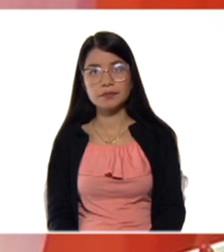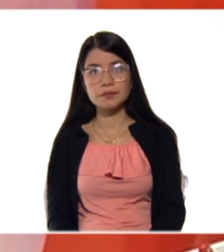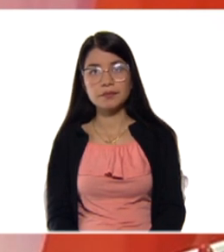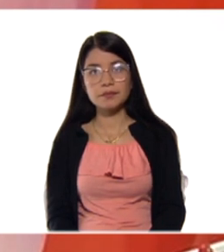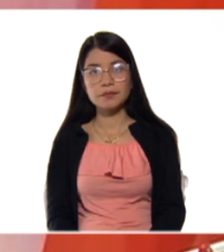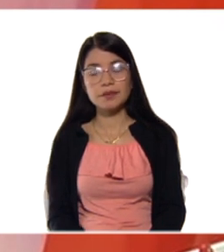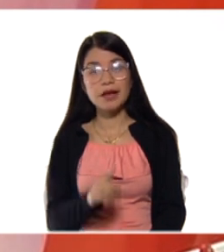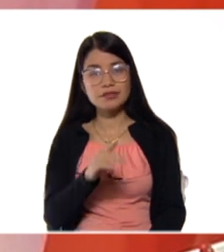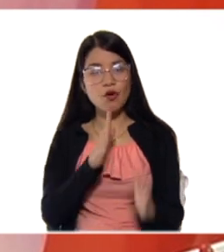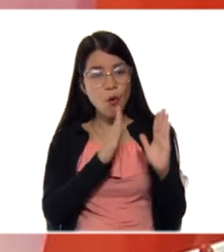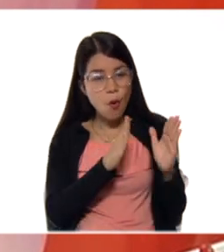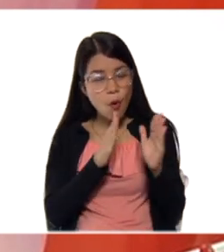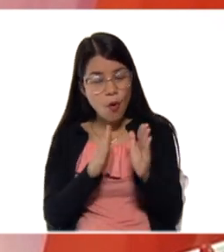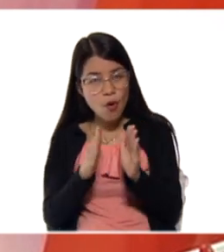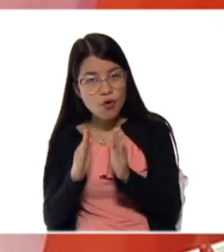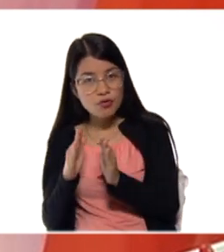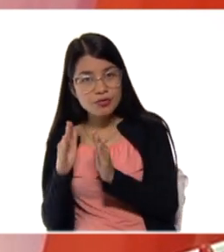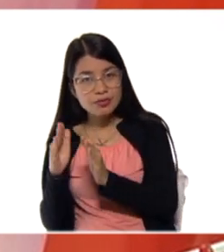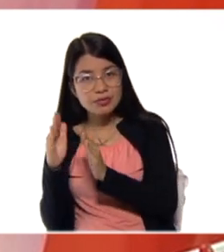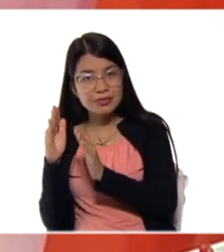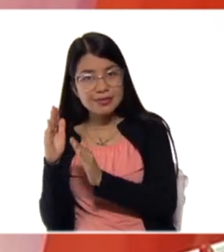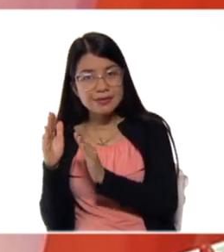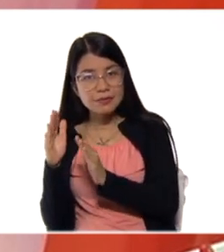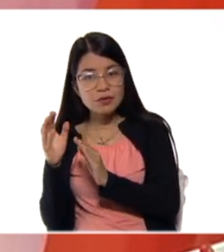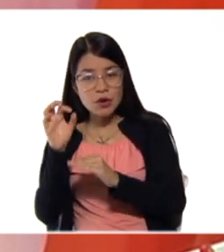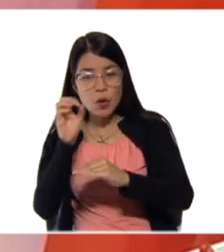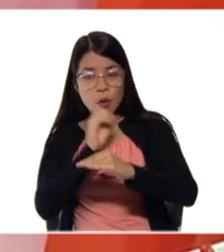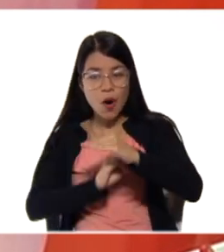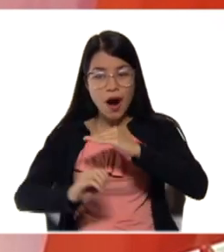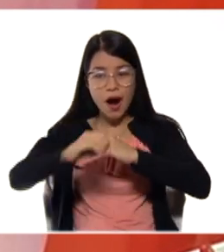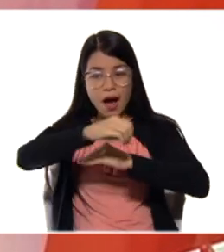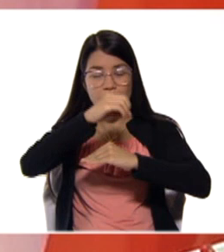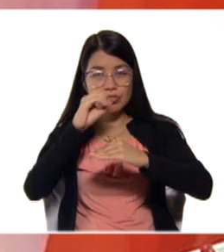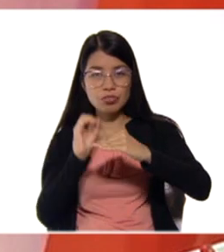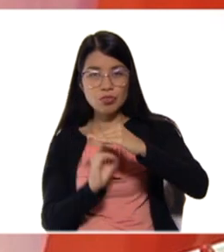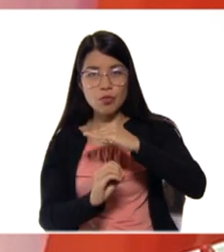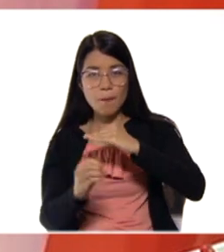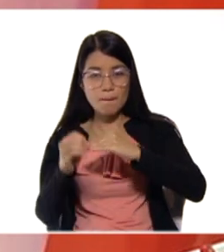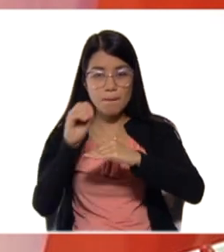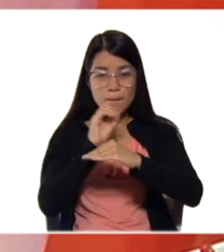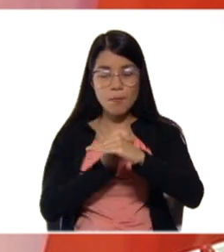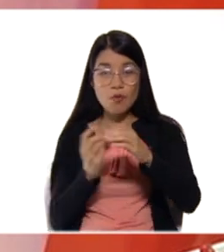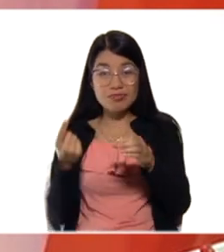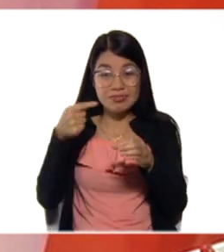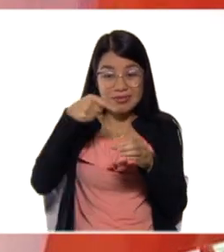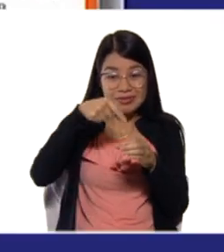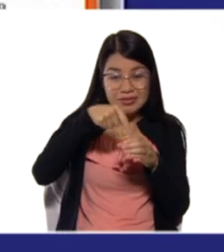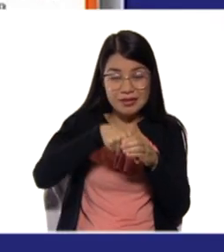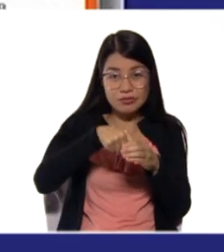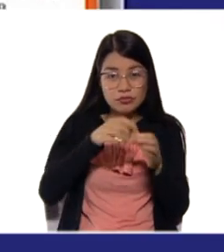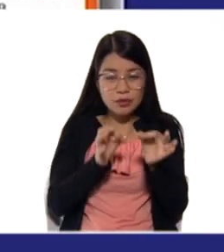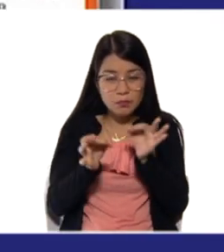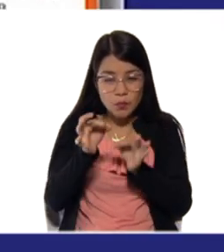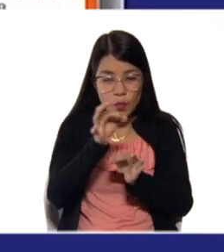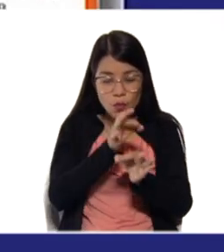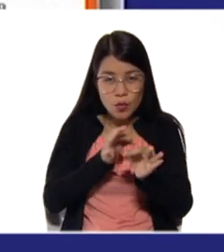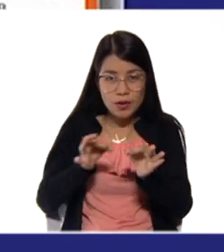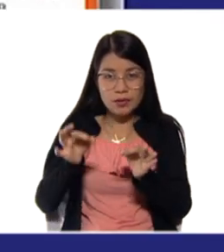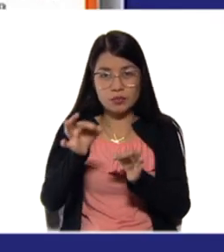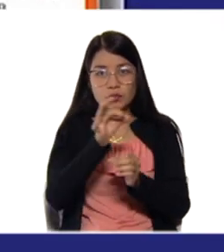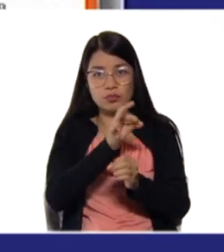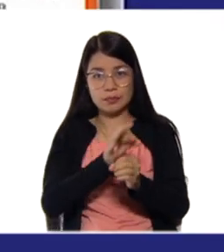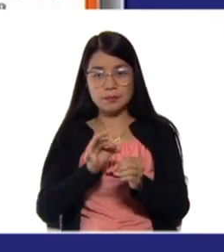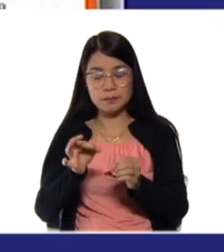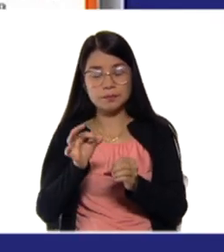Al ordenamiento de los átomos dentro de la molécula. ¿Bien? Entonces, producido en los